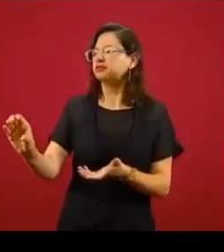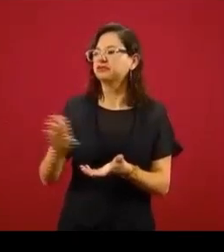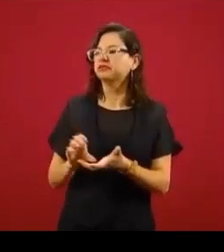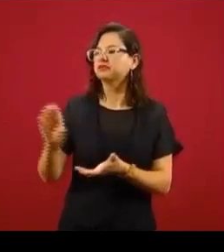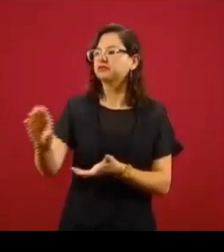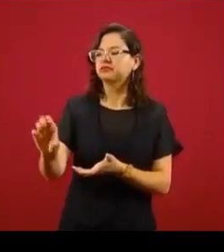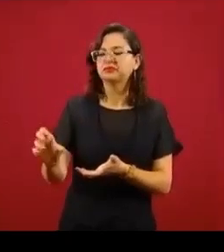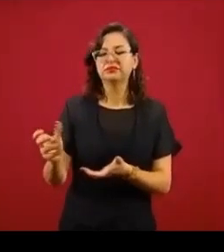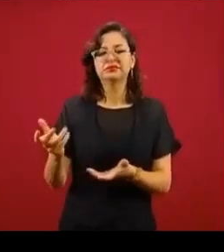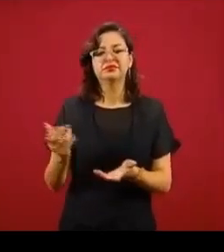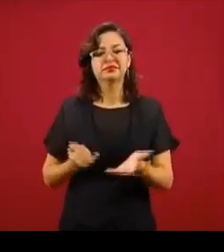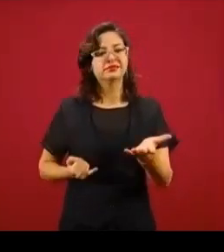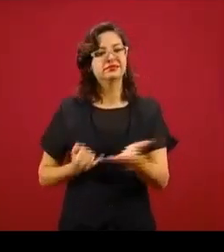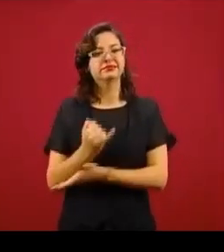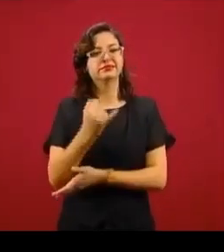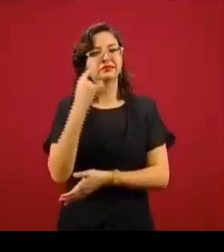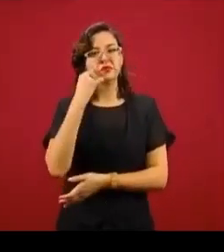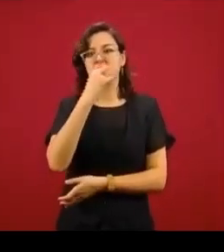otra,